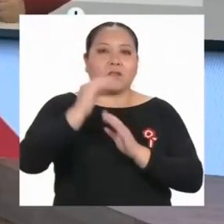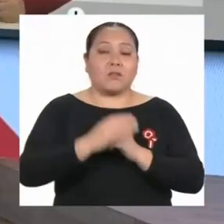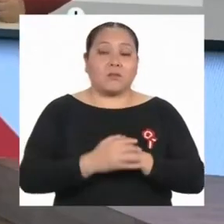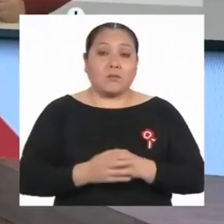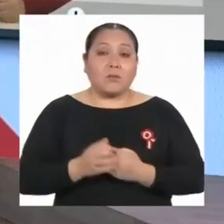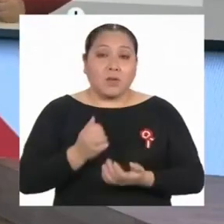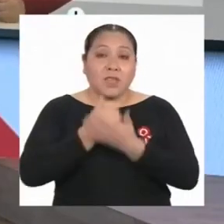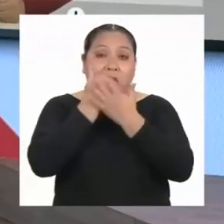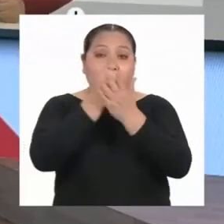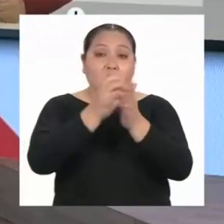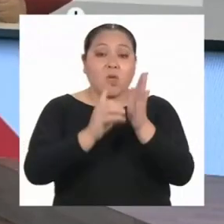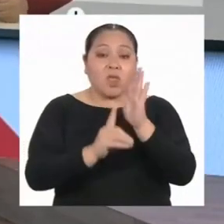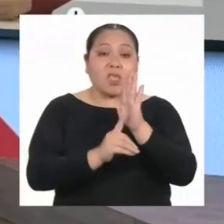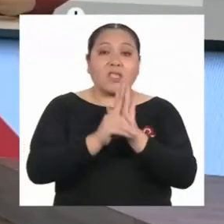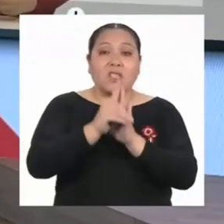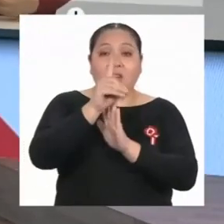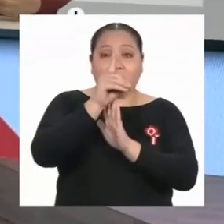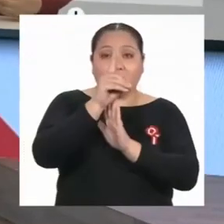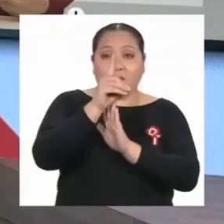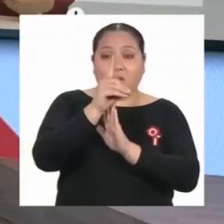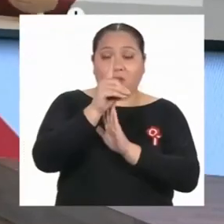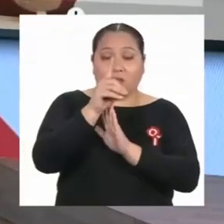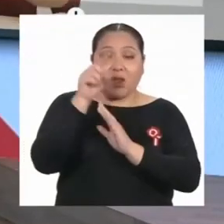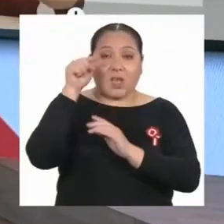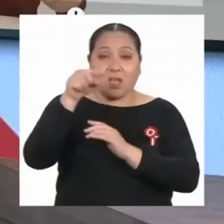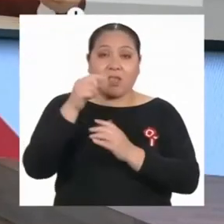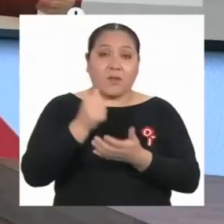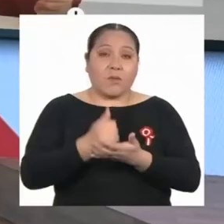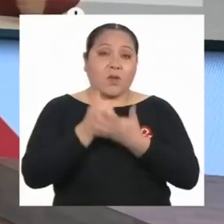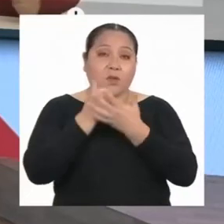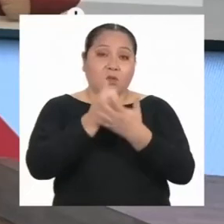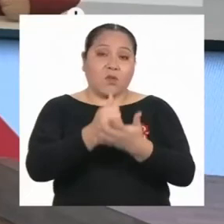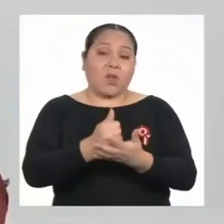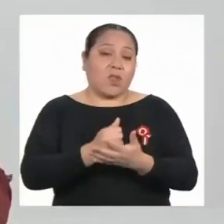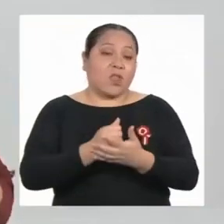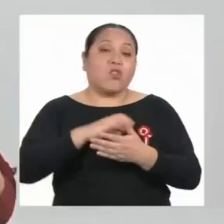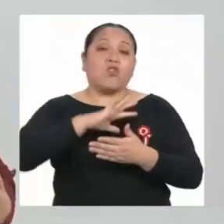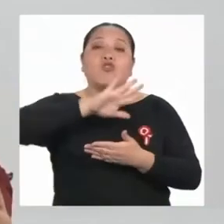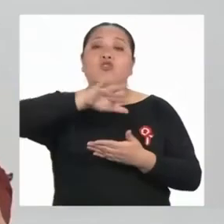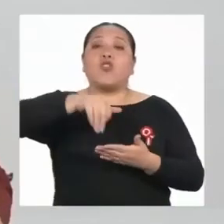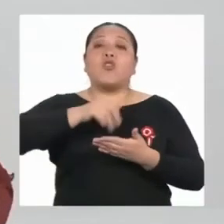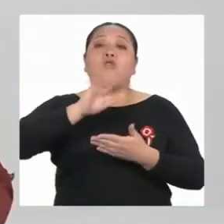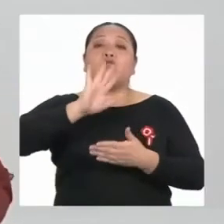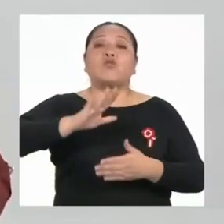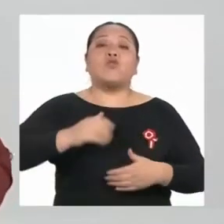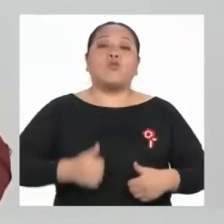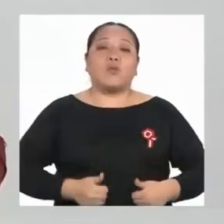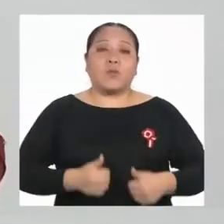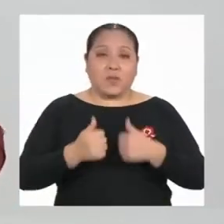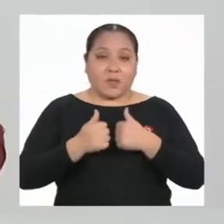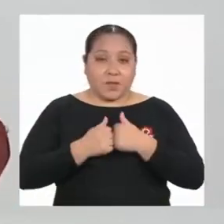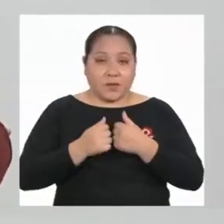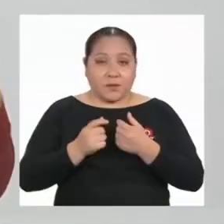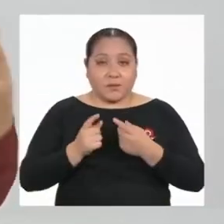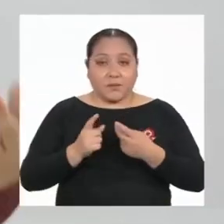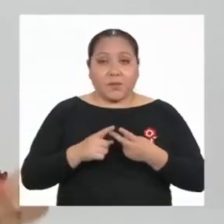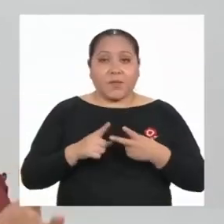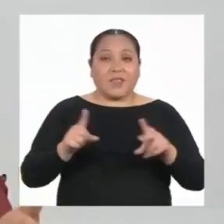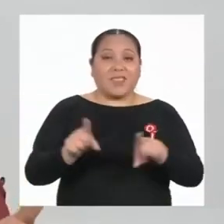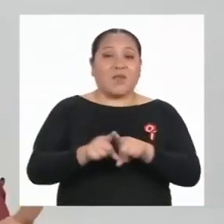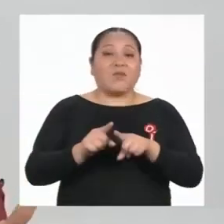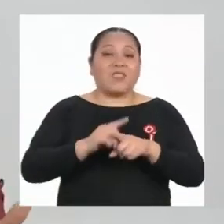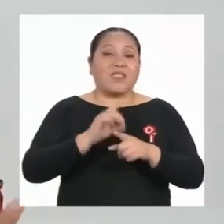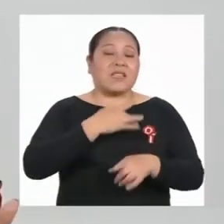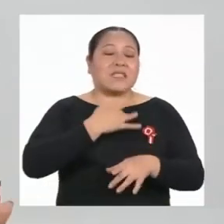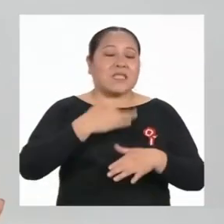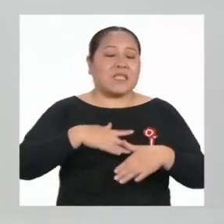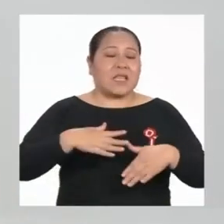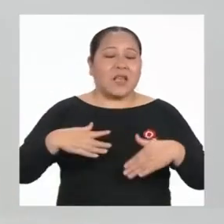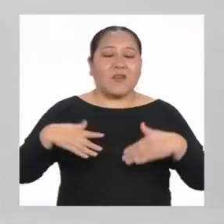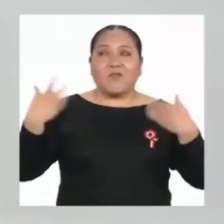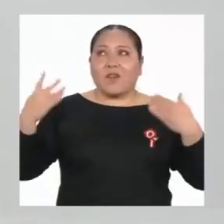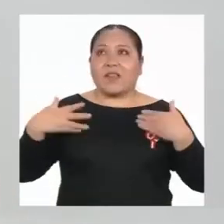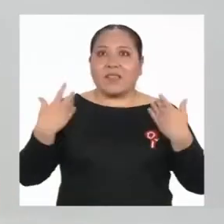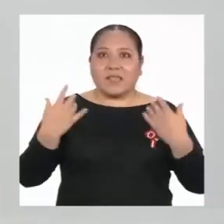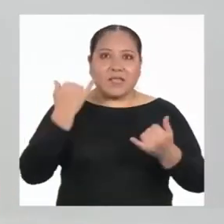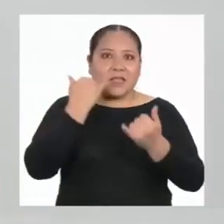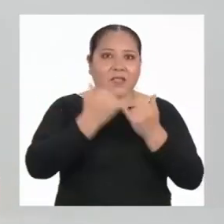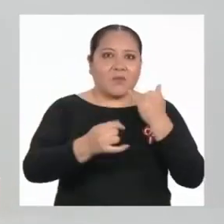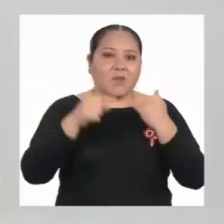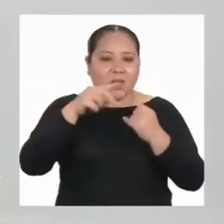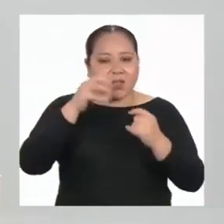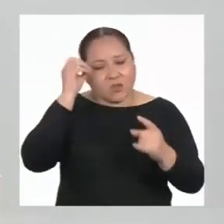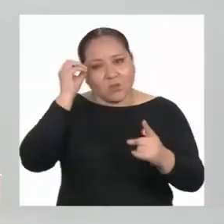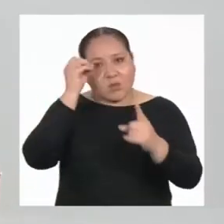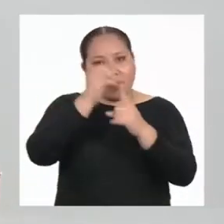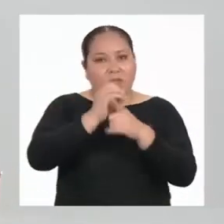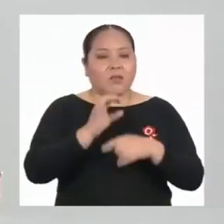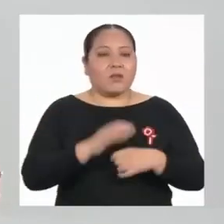competencias complejas que te servirán para el resto de la vida. Además, te sentirás feliz de haber completado un reto.